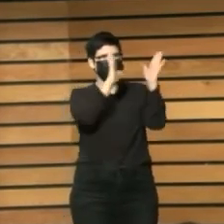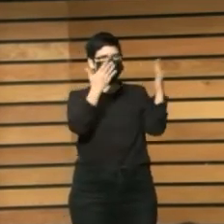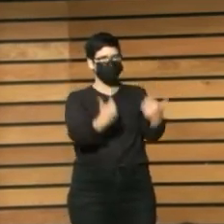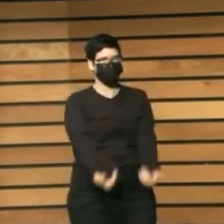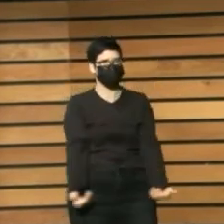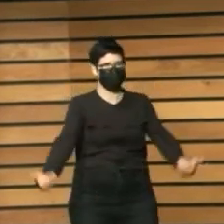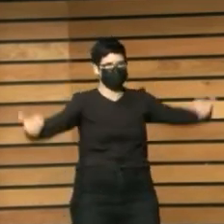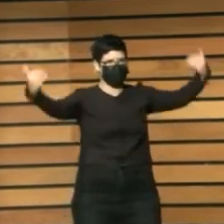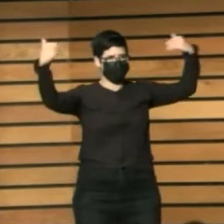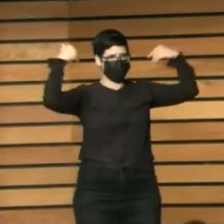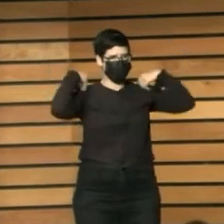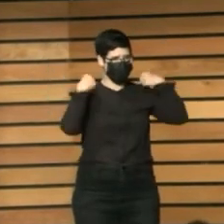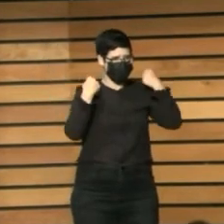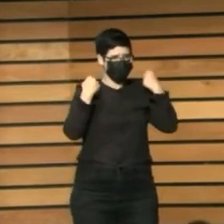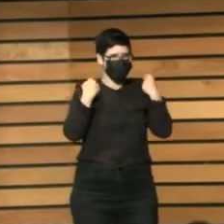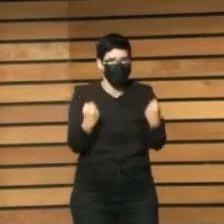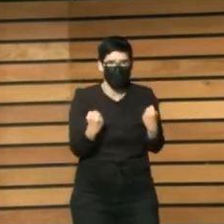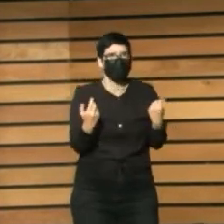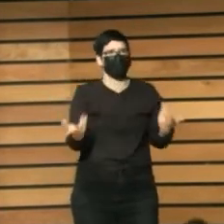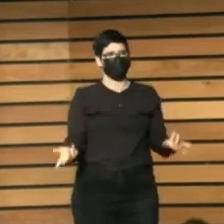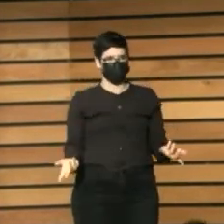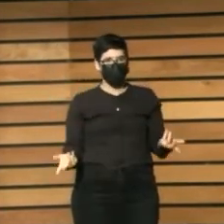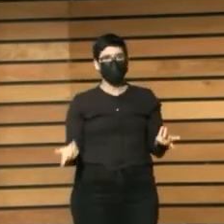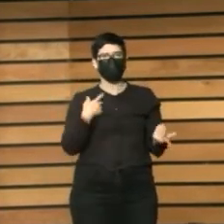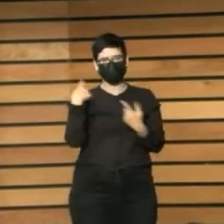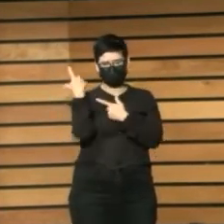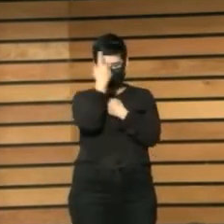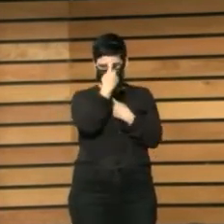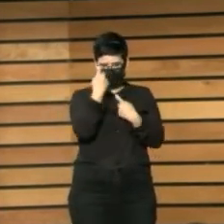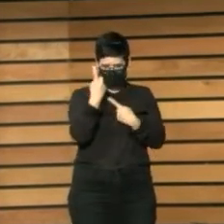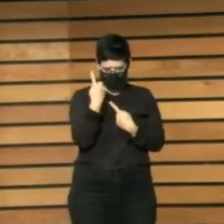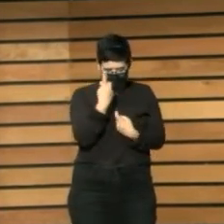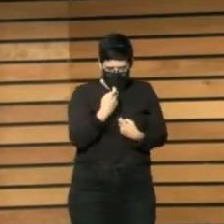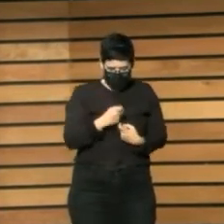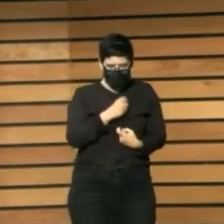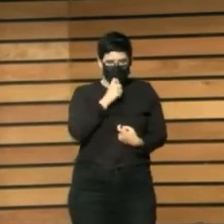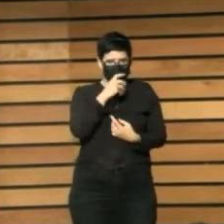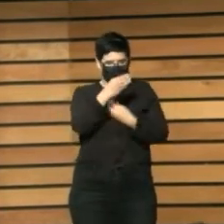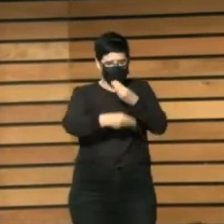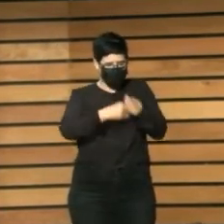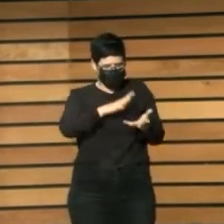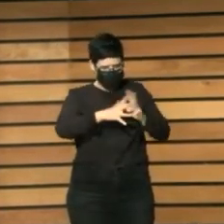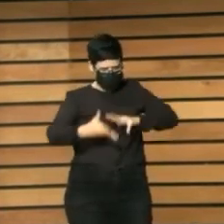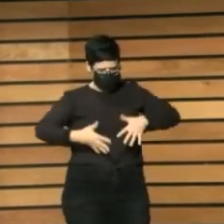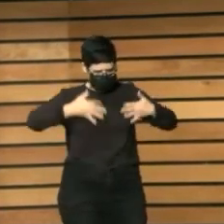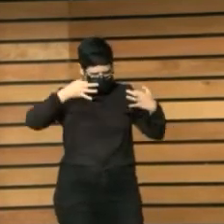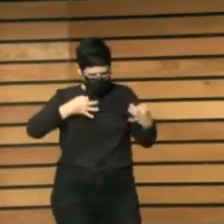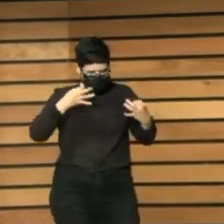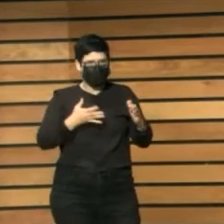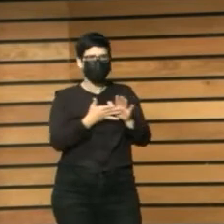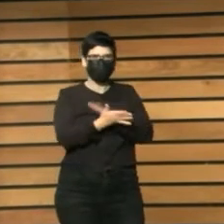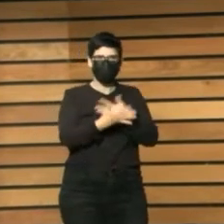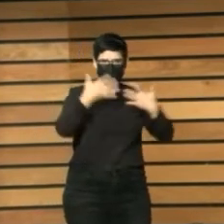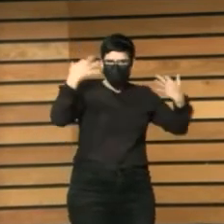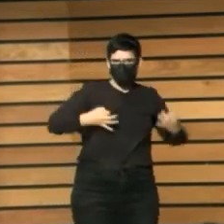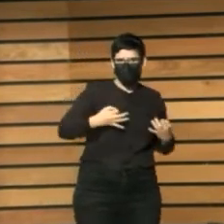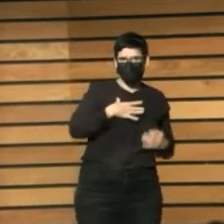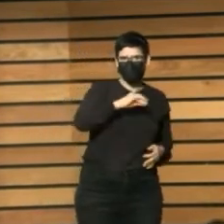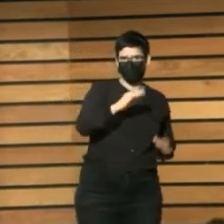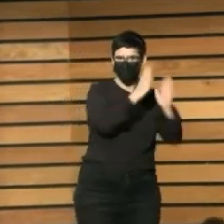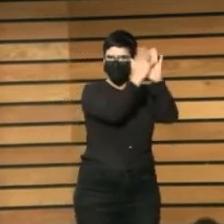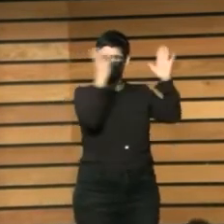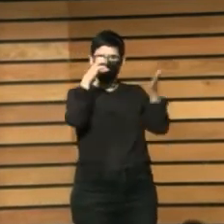todo esto, ¿no? Entonces nos empezamos a preguntar cómo lo haremos esto. Realmente la biblioteca pública puede hacer todo esto, ¿no?